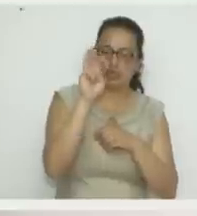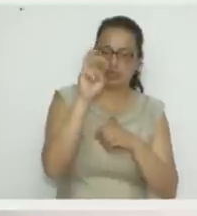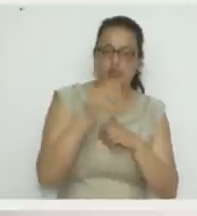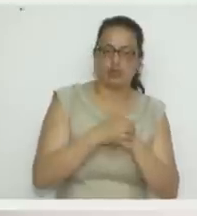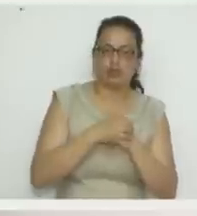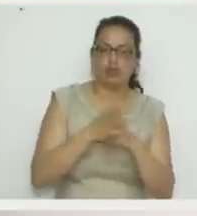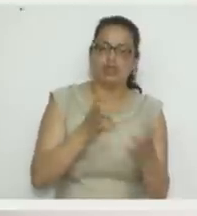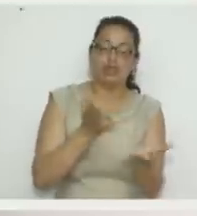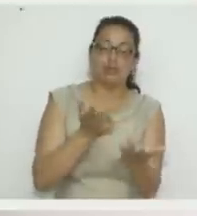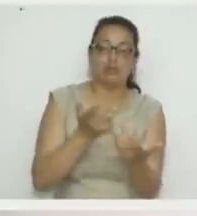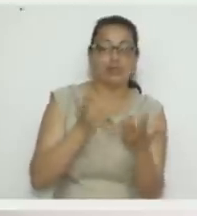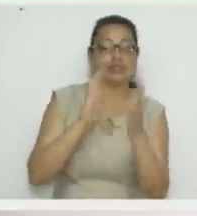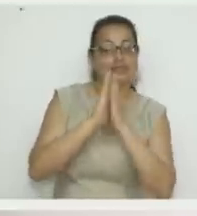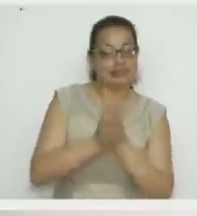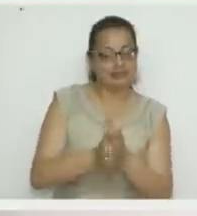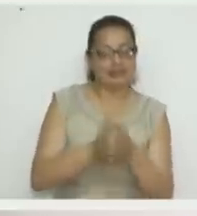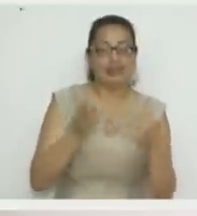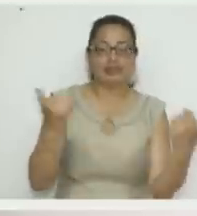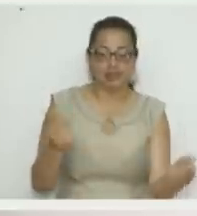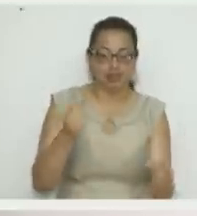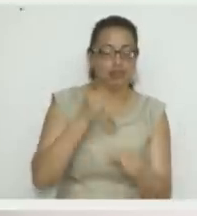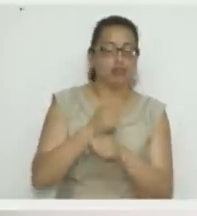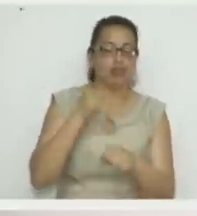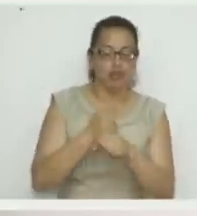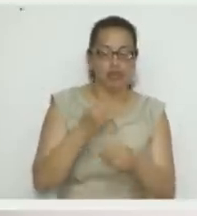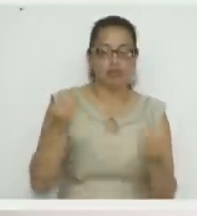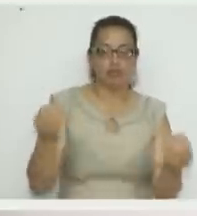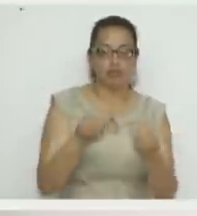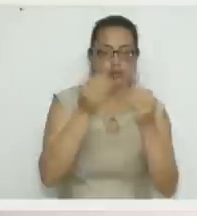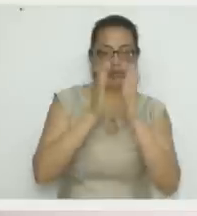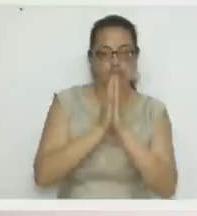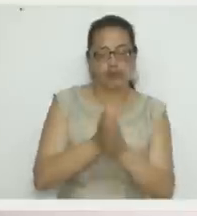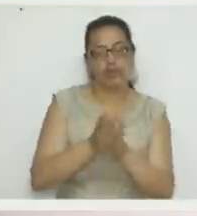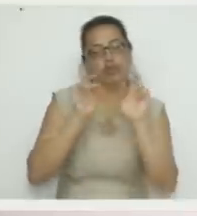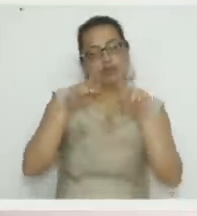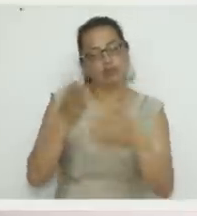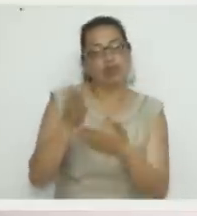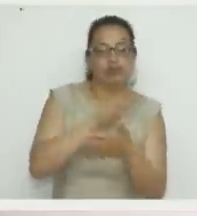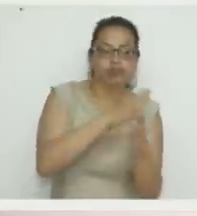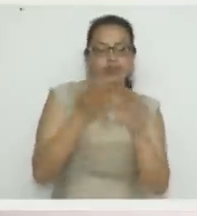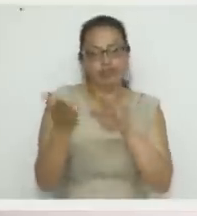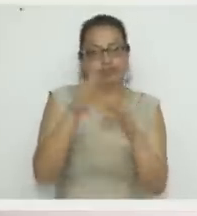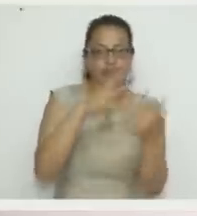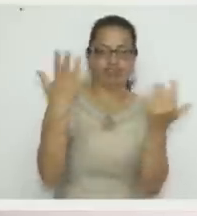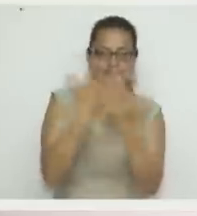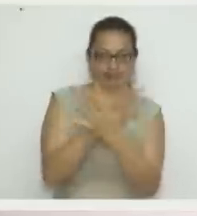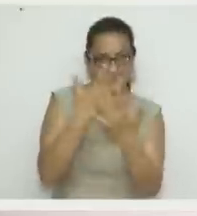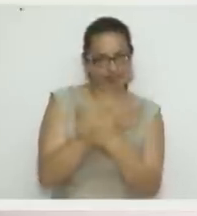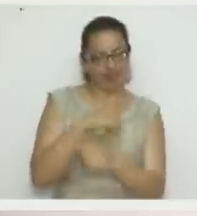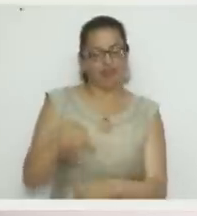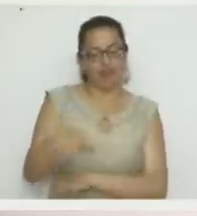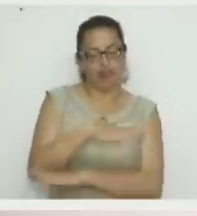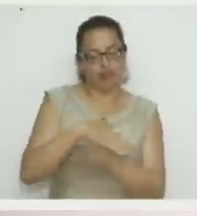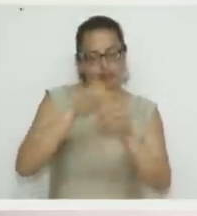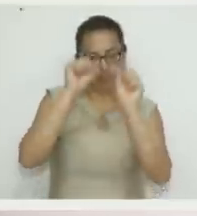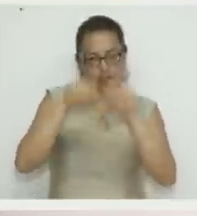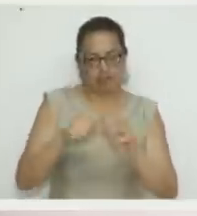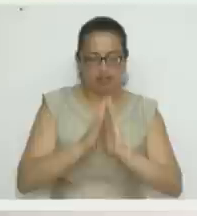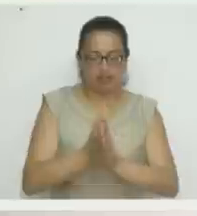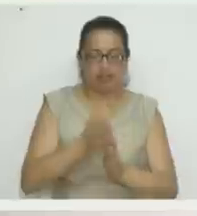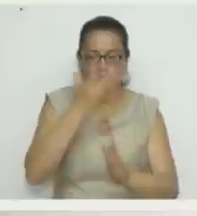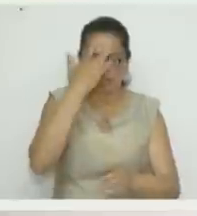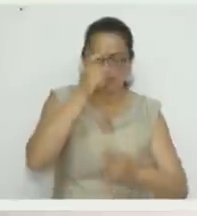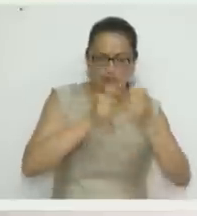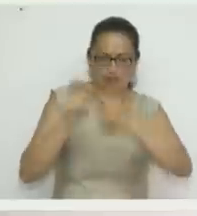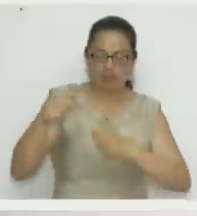navideños. Sí, señora. Ya estamos trabajando harto en Navidad, así nos toca estar trayendo también otras técnicas para que no se nos